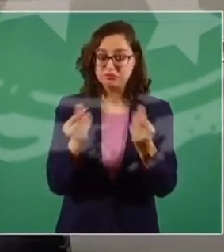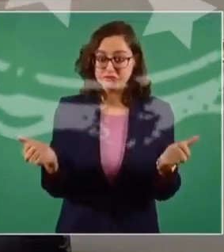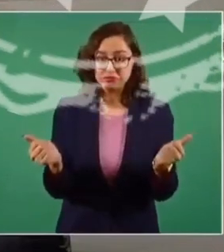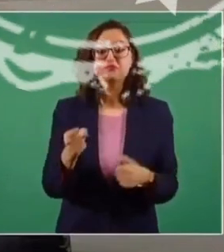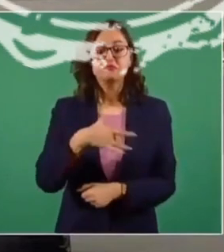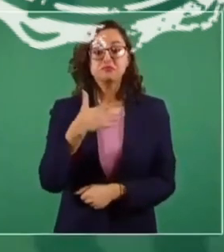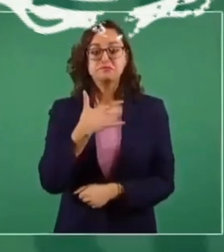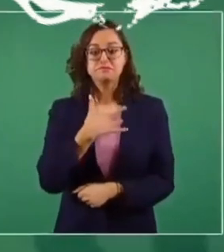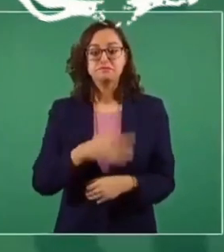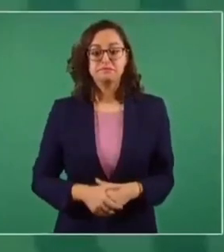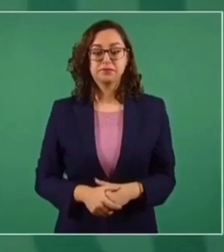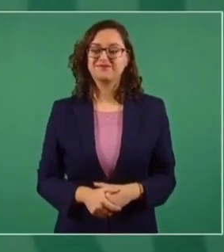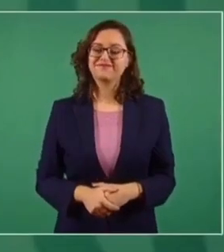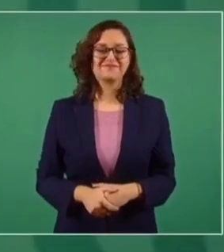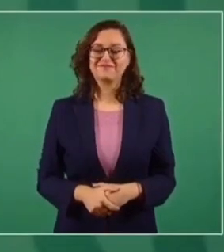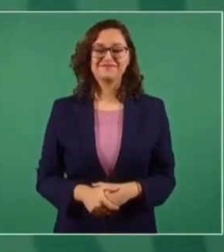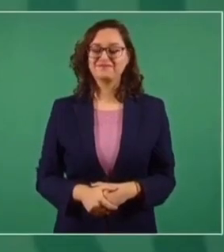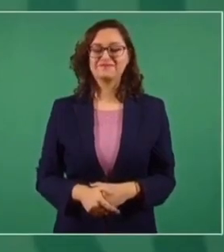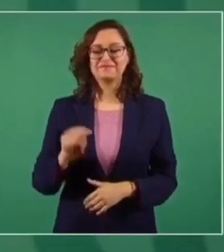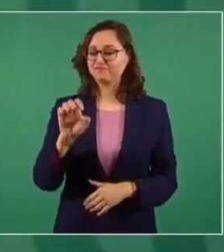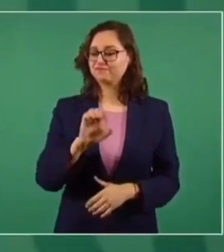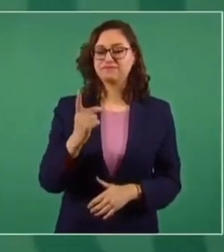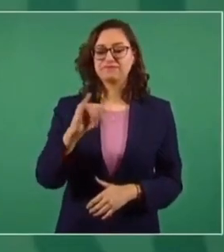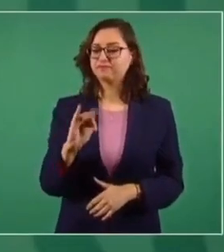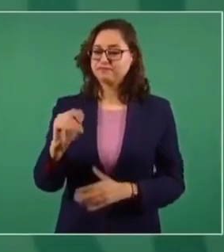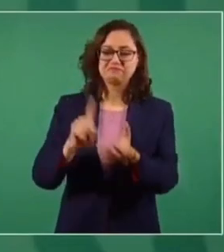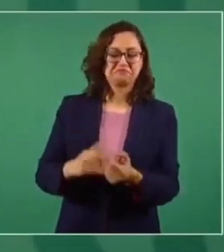No, porque no está bien el tribunal.